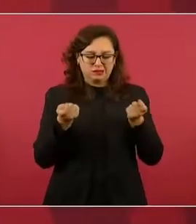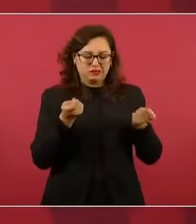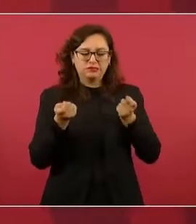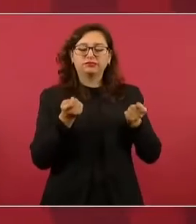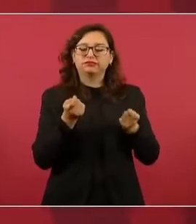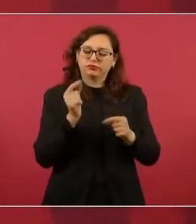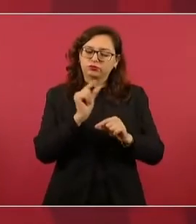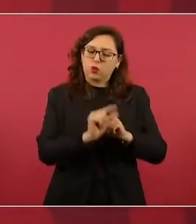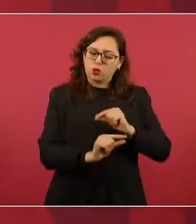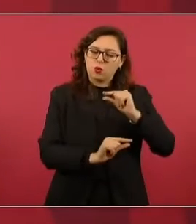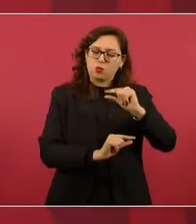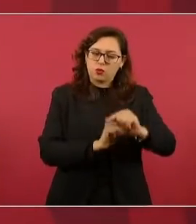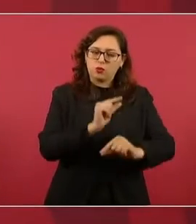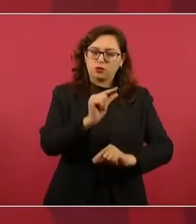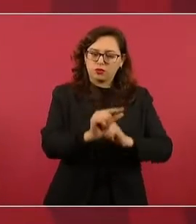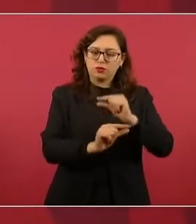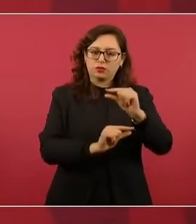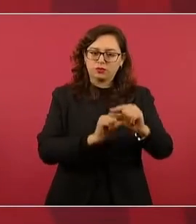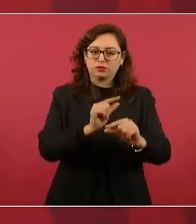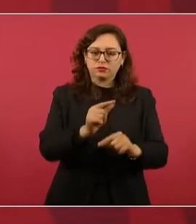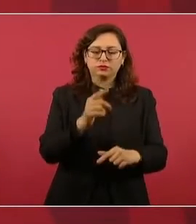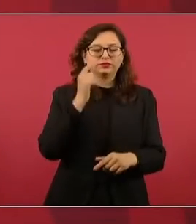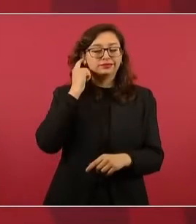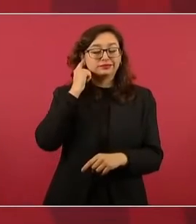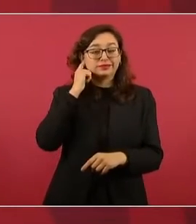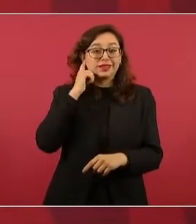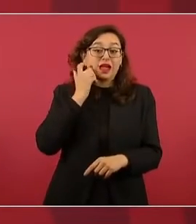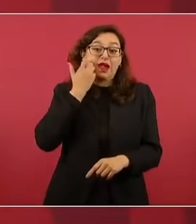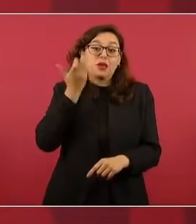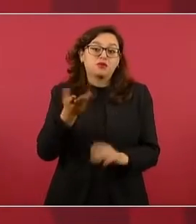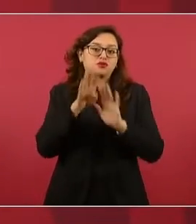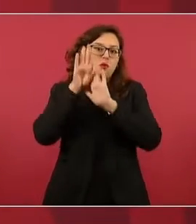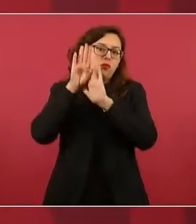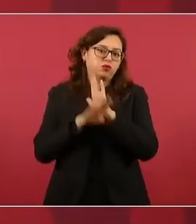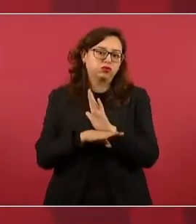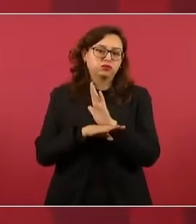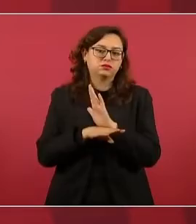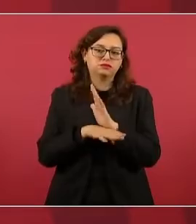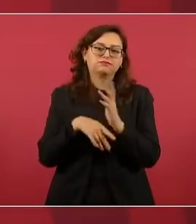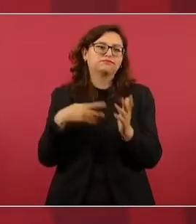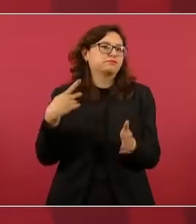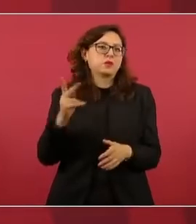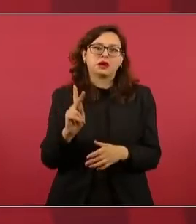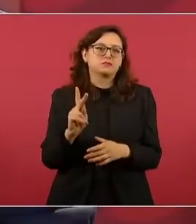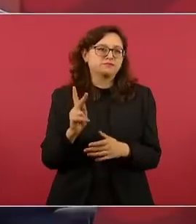hay una leve disminución desde que llegamos.